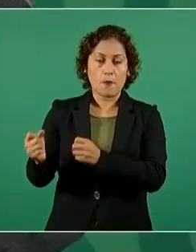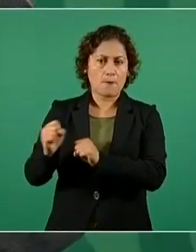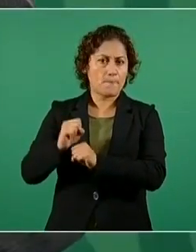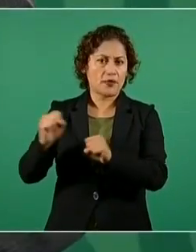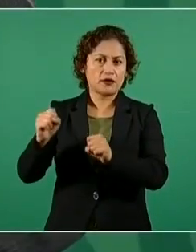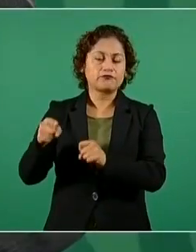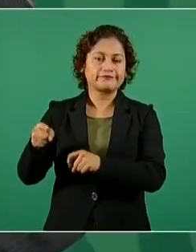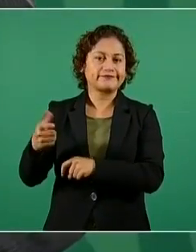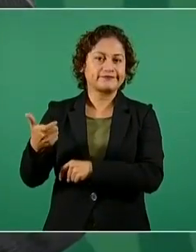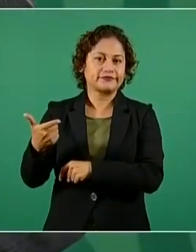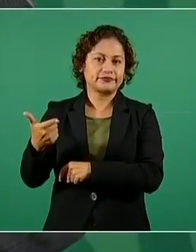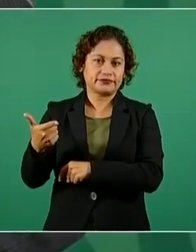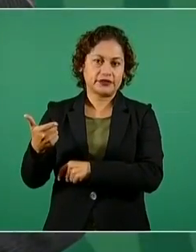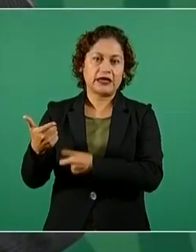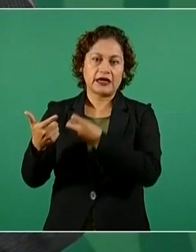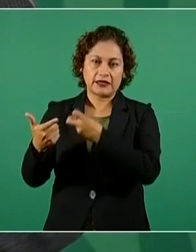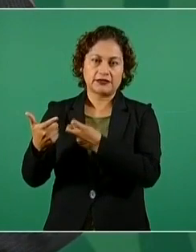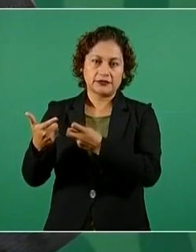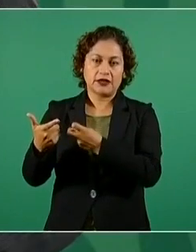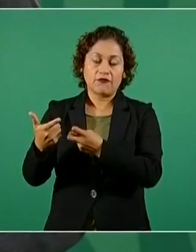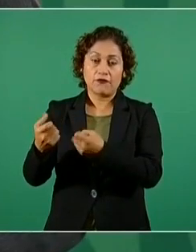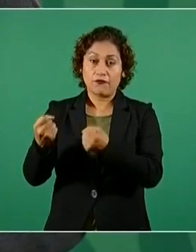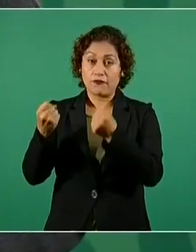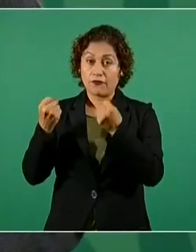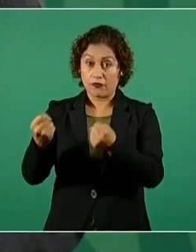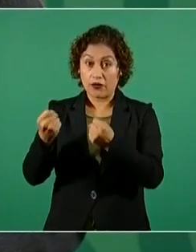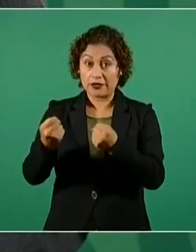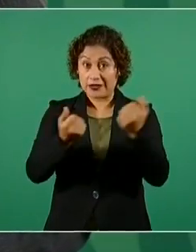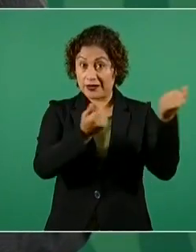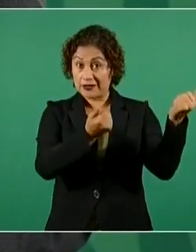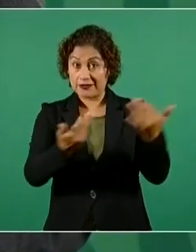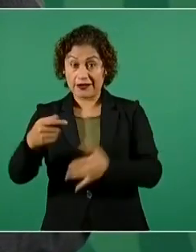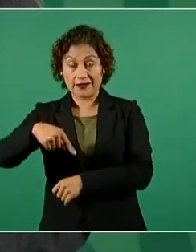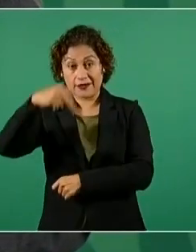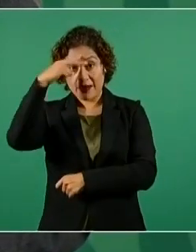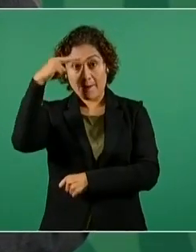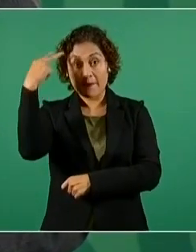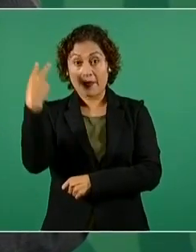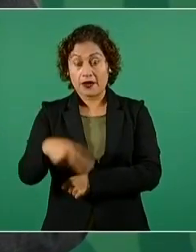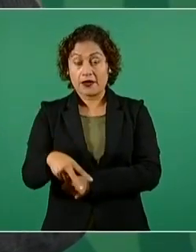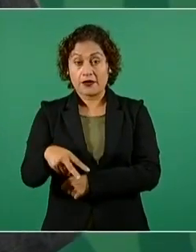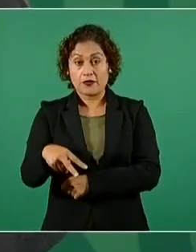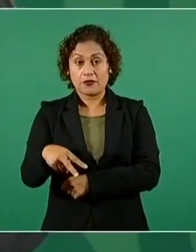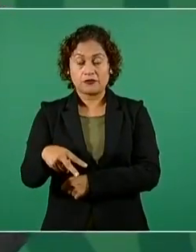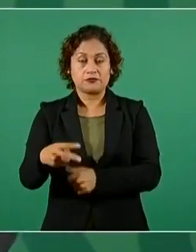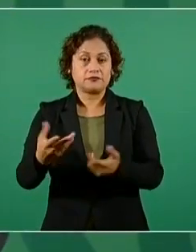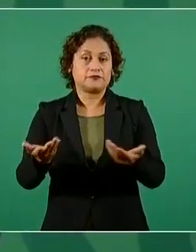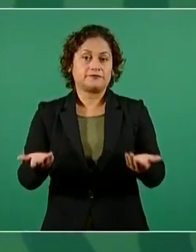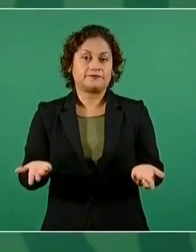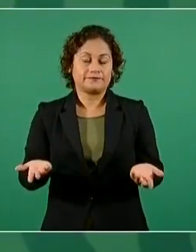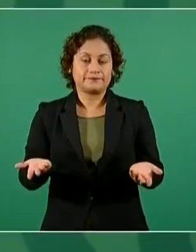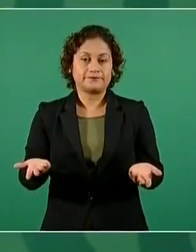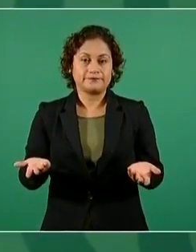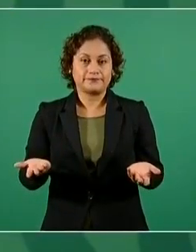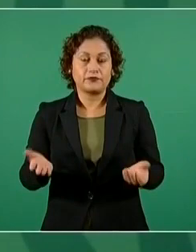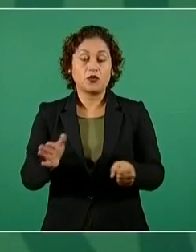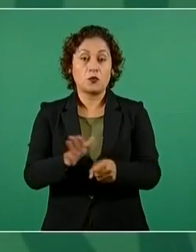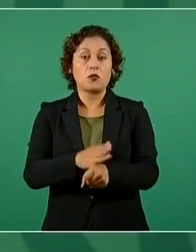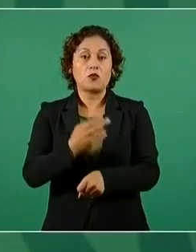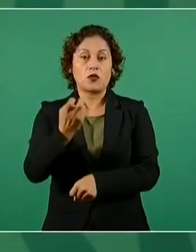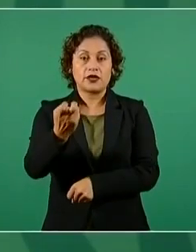que se introducen al país. Entonces, creo yo